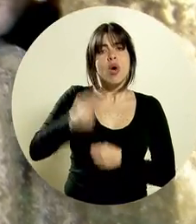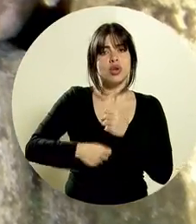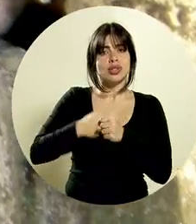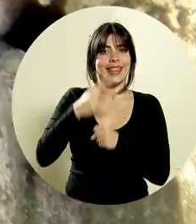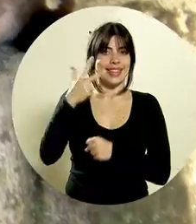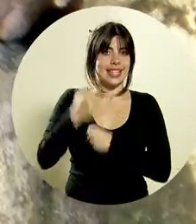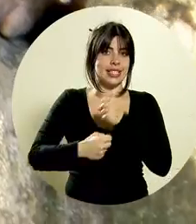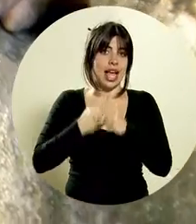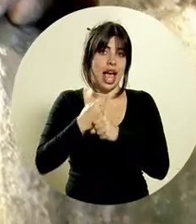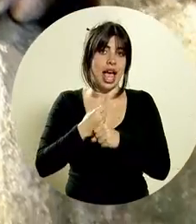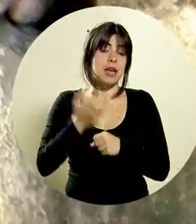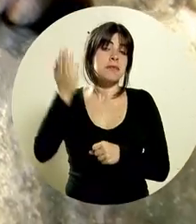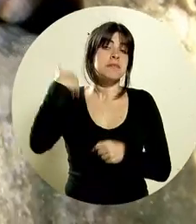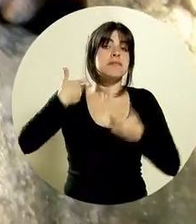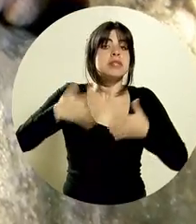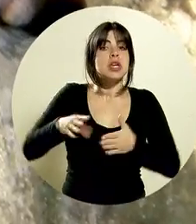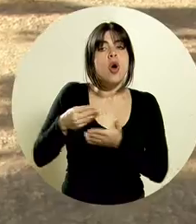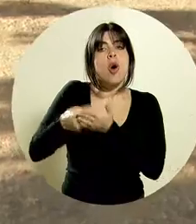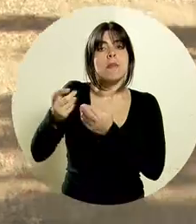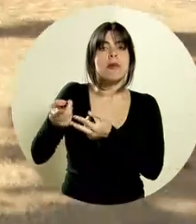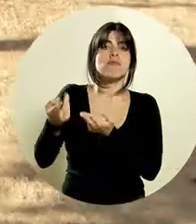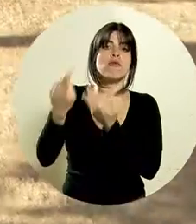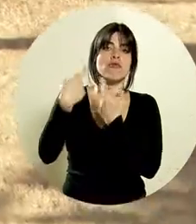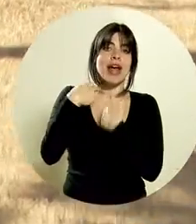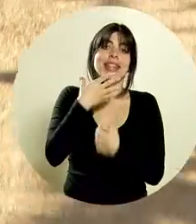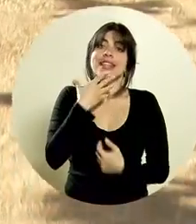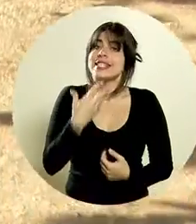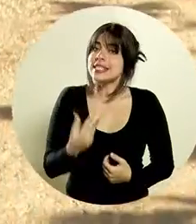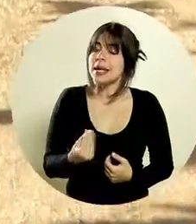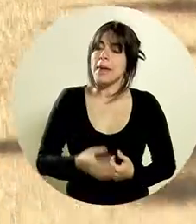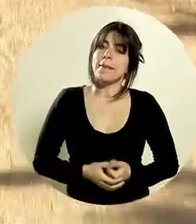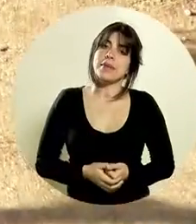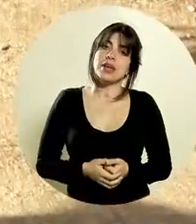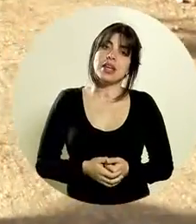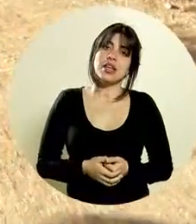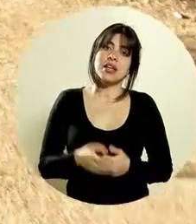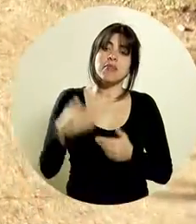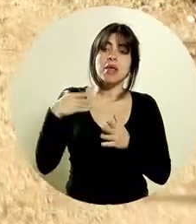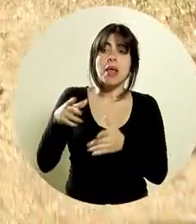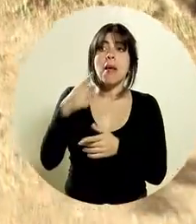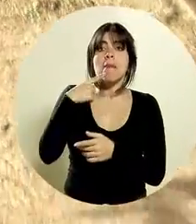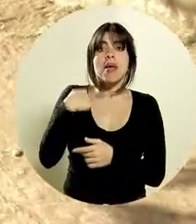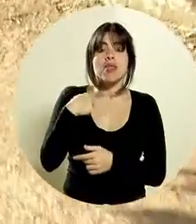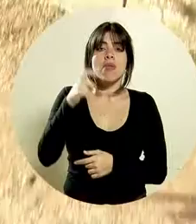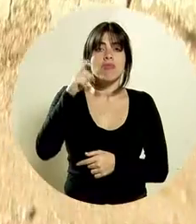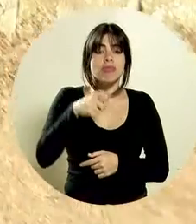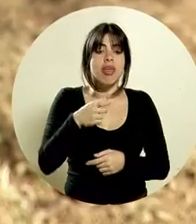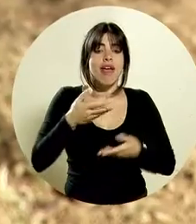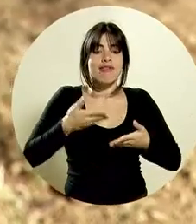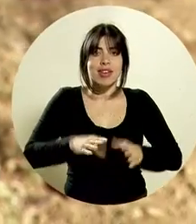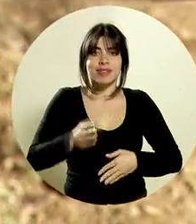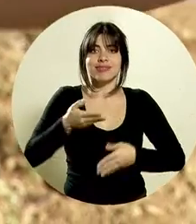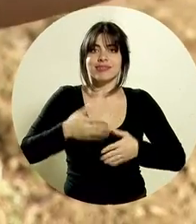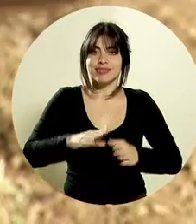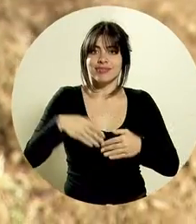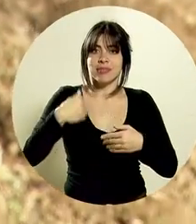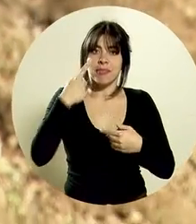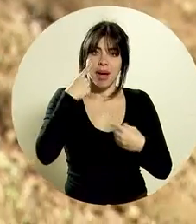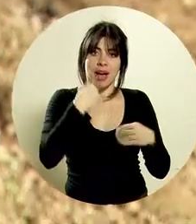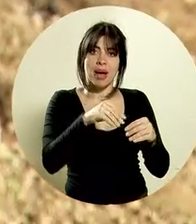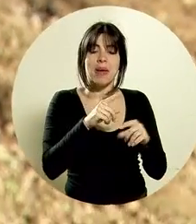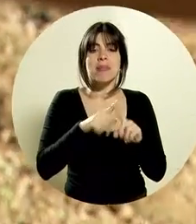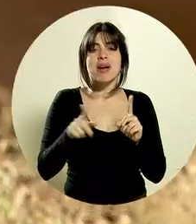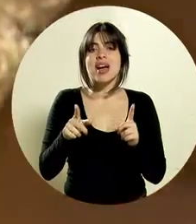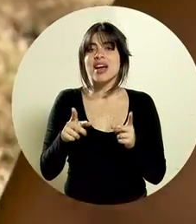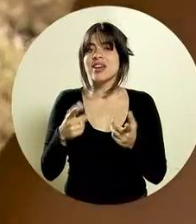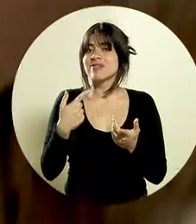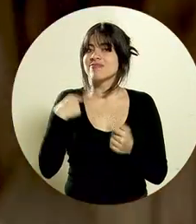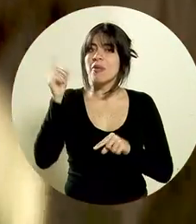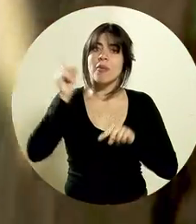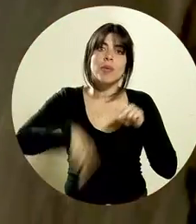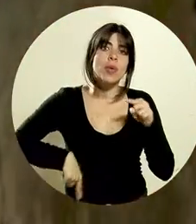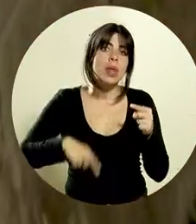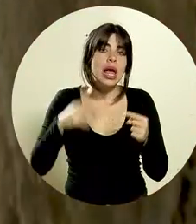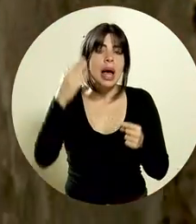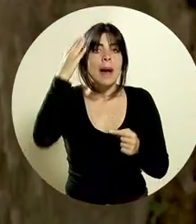Jesucristo